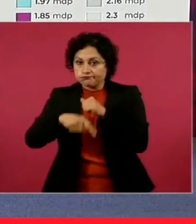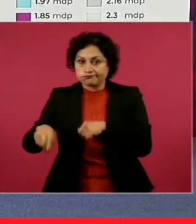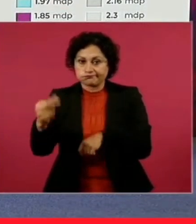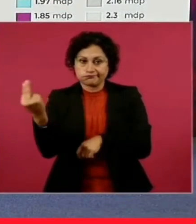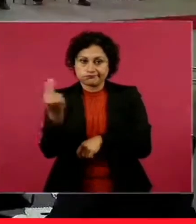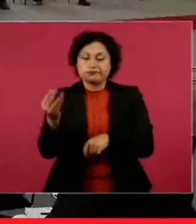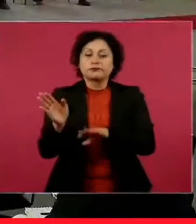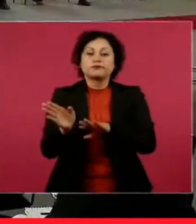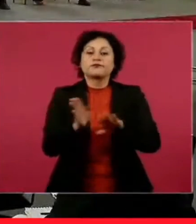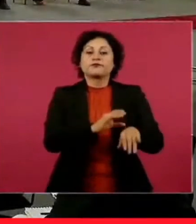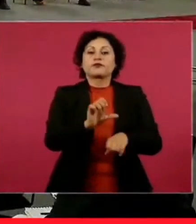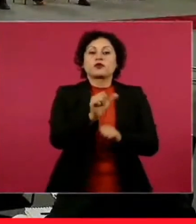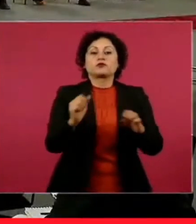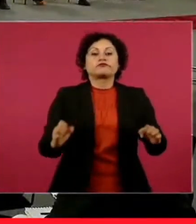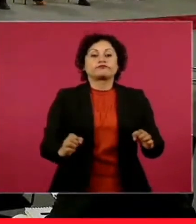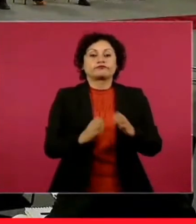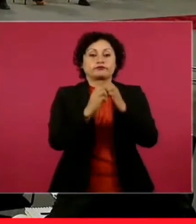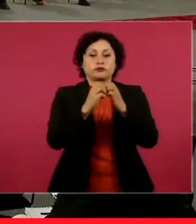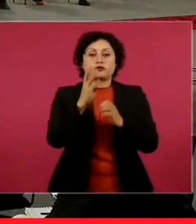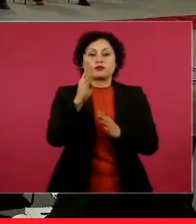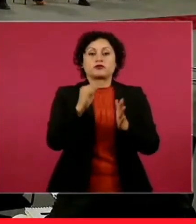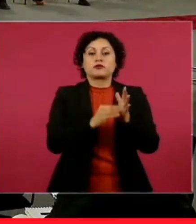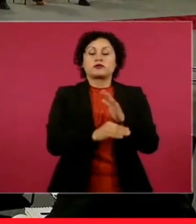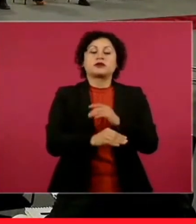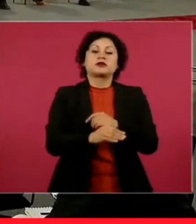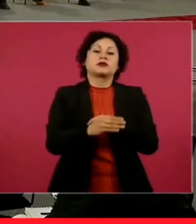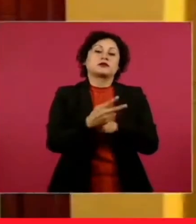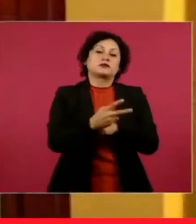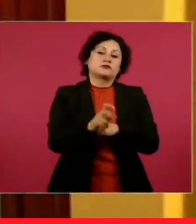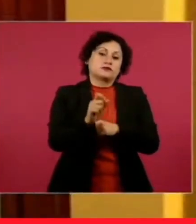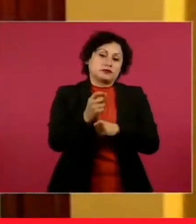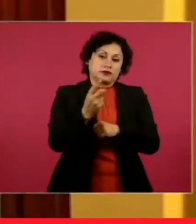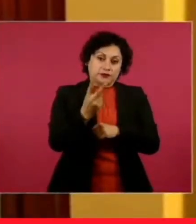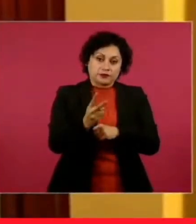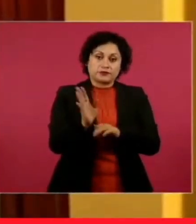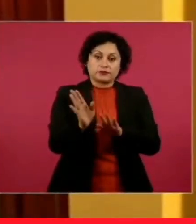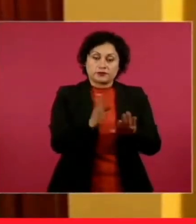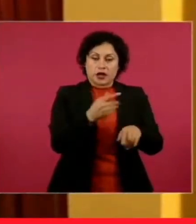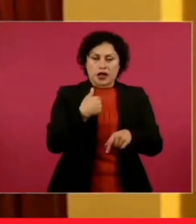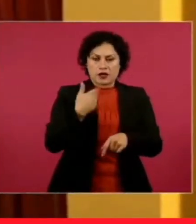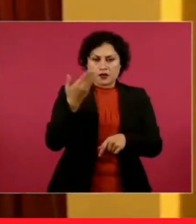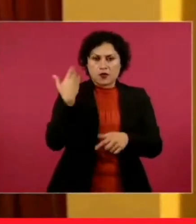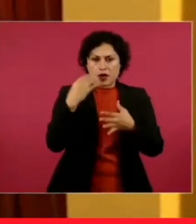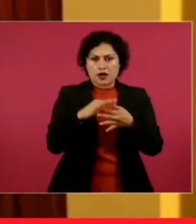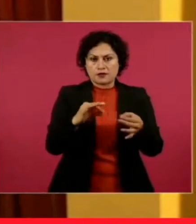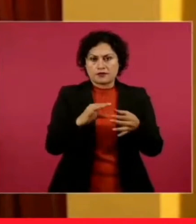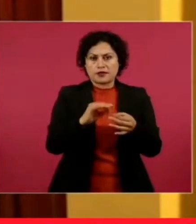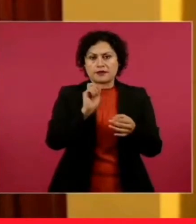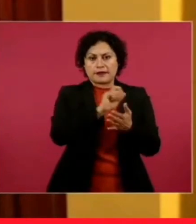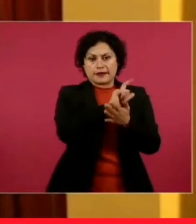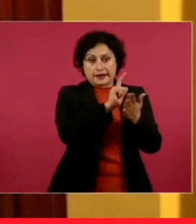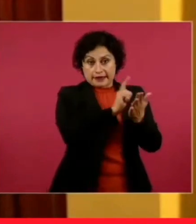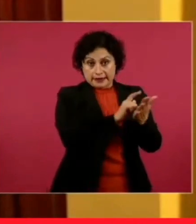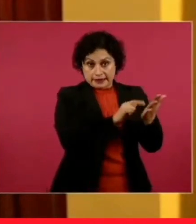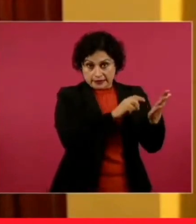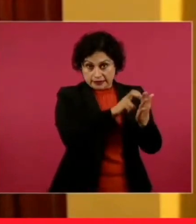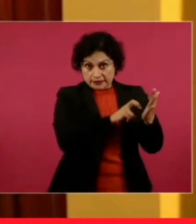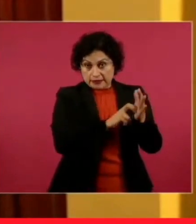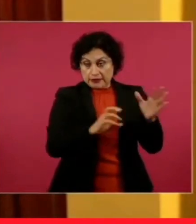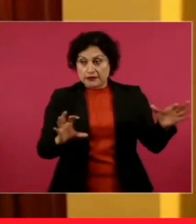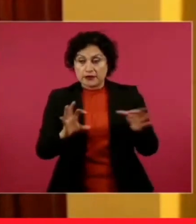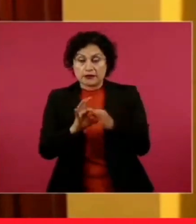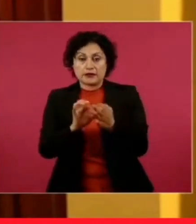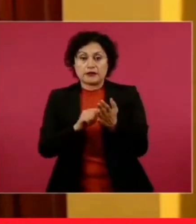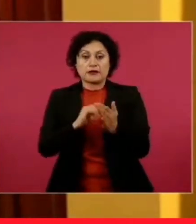créditos de contingencia serían cuatro mil 822. Y lo que yo mencionaba hace un momento, derivado de la Ley de Lista, el monto máximo del